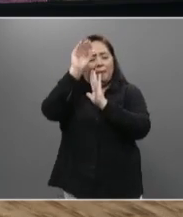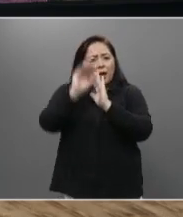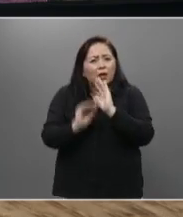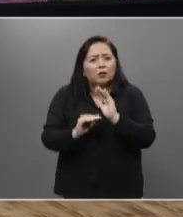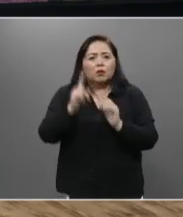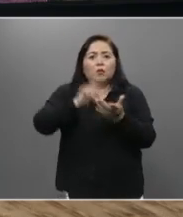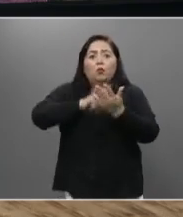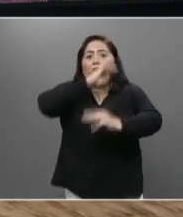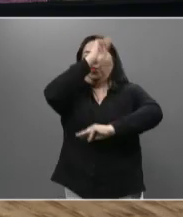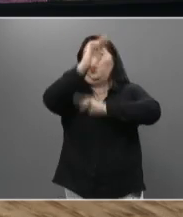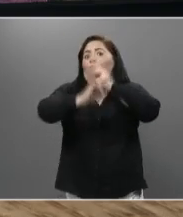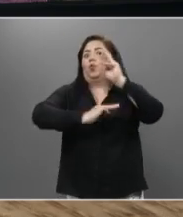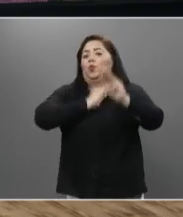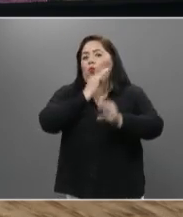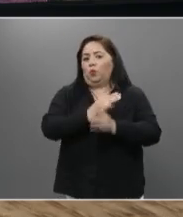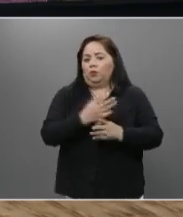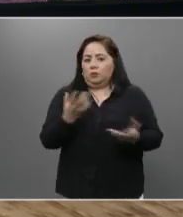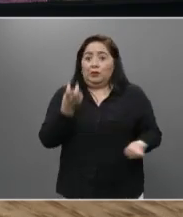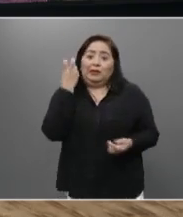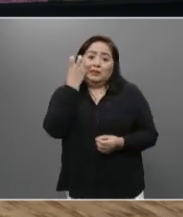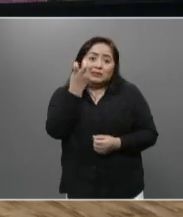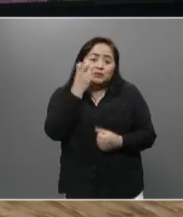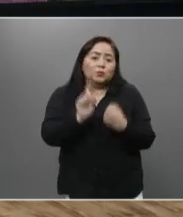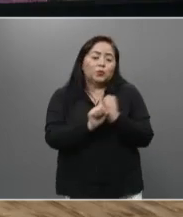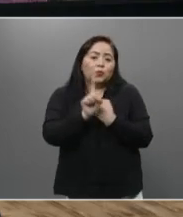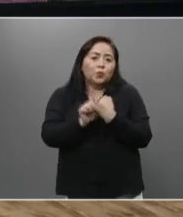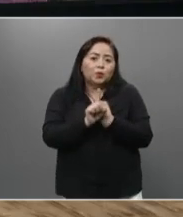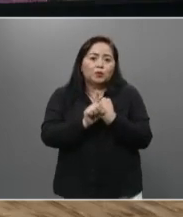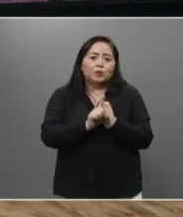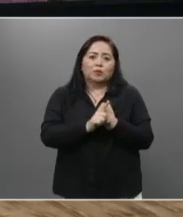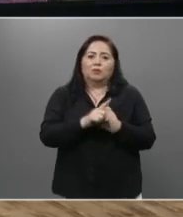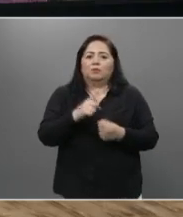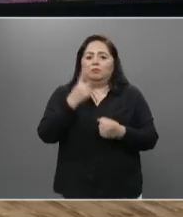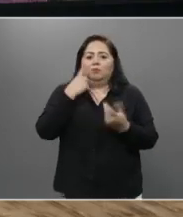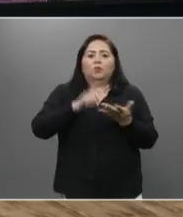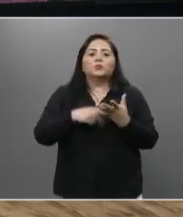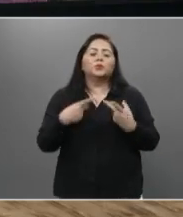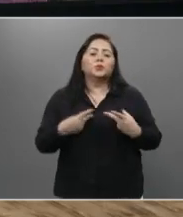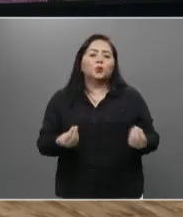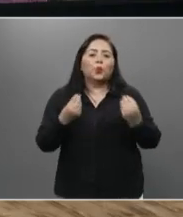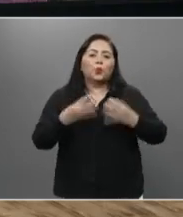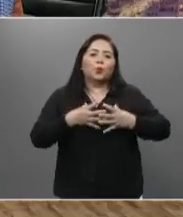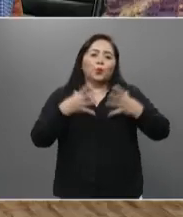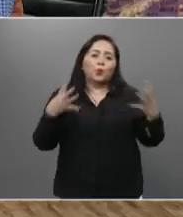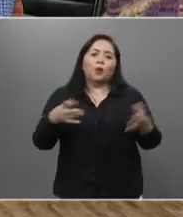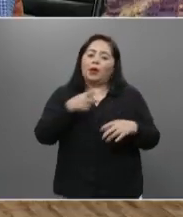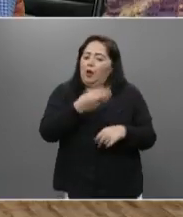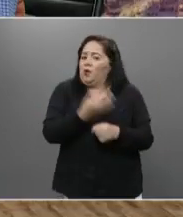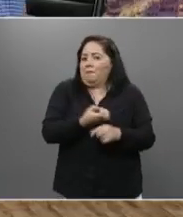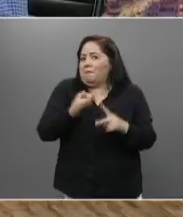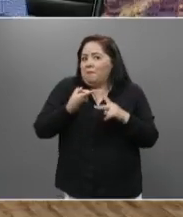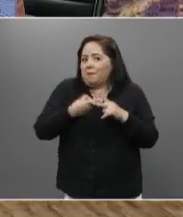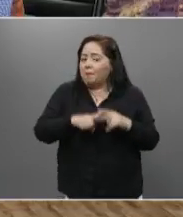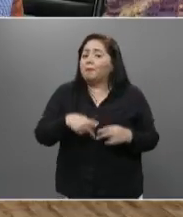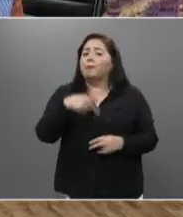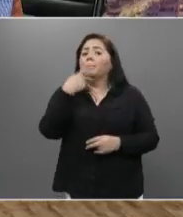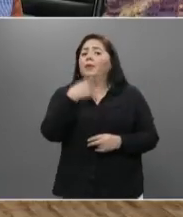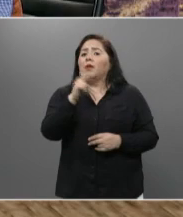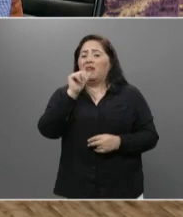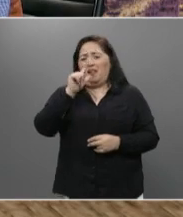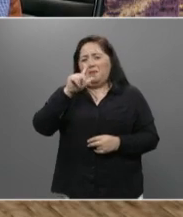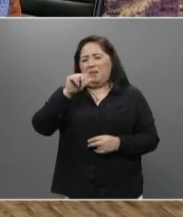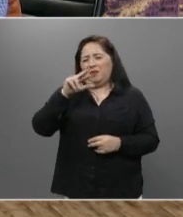en el mundo. Esa es la consecuencia también del confinamiento. Bueno, pero esto está empezando. Por cierto,